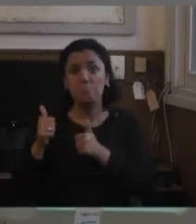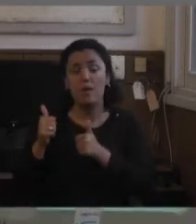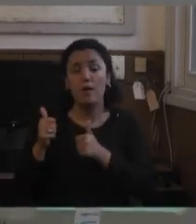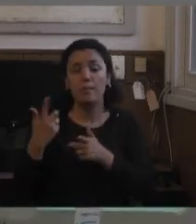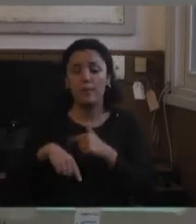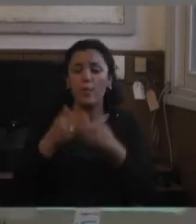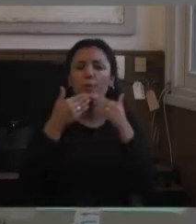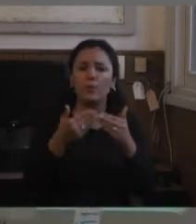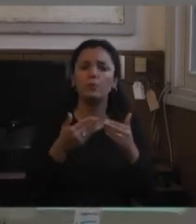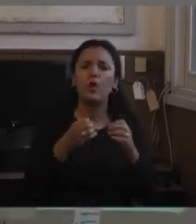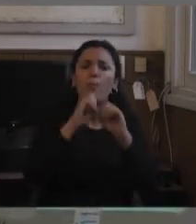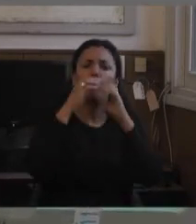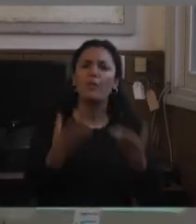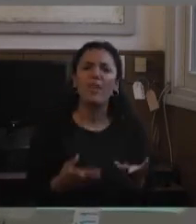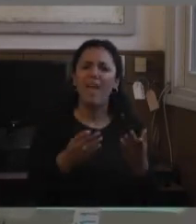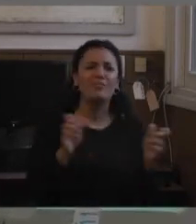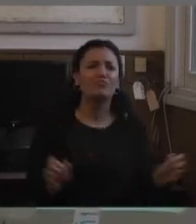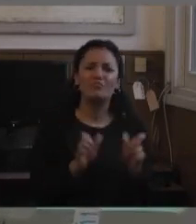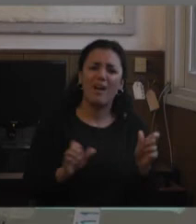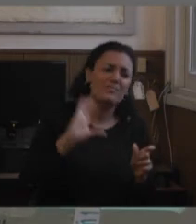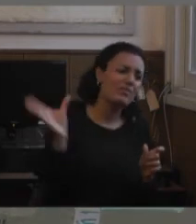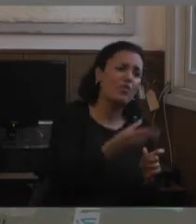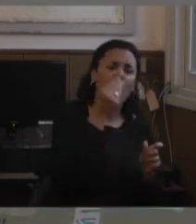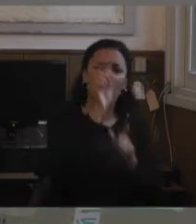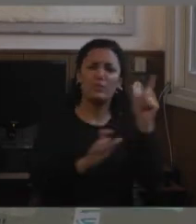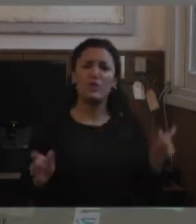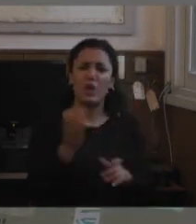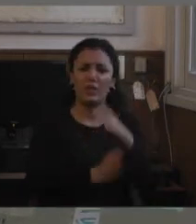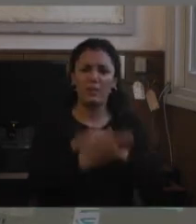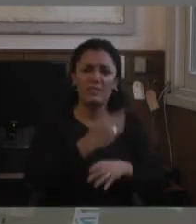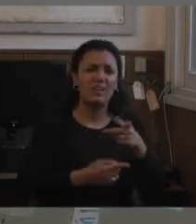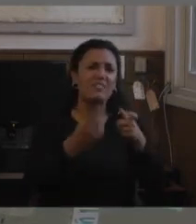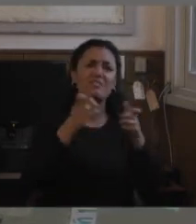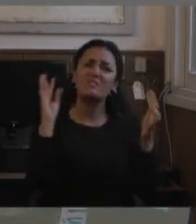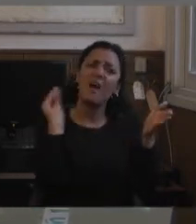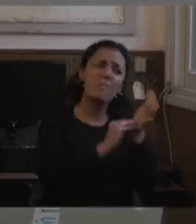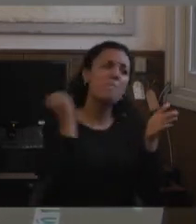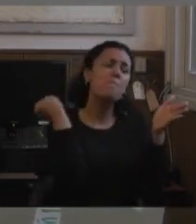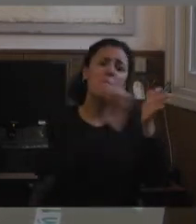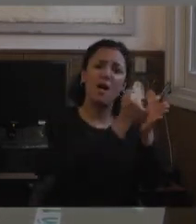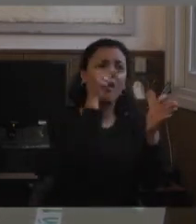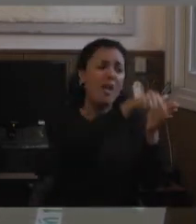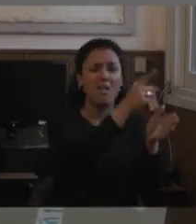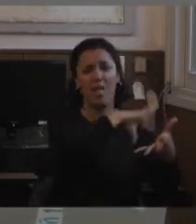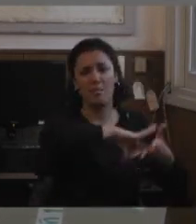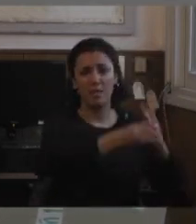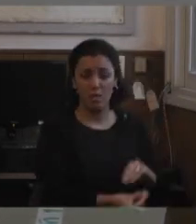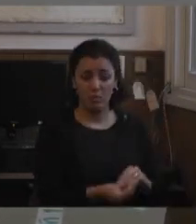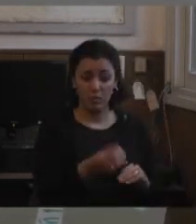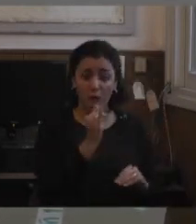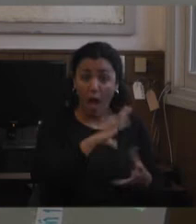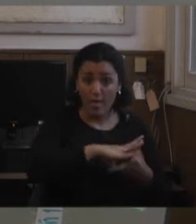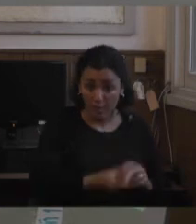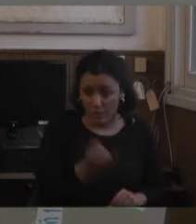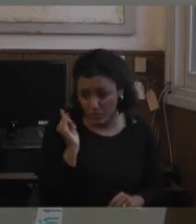¿por qué todo lo que hago una persona con discapacidad tiene que tener la marca de adaptado? ¿adapta? sí adapta